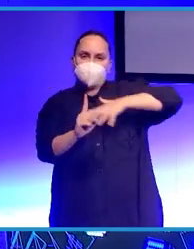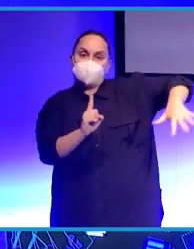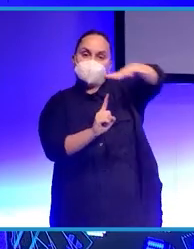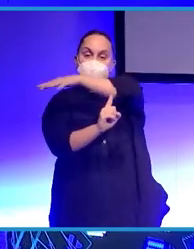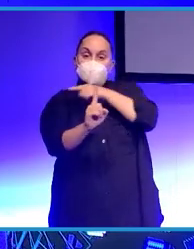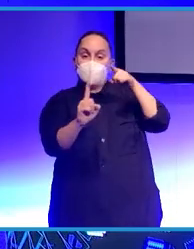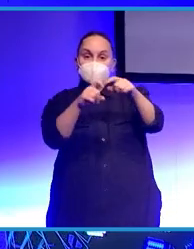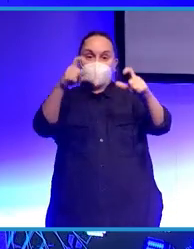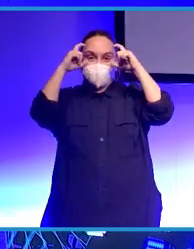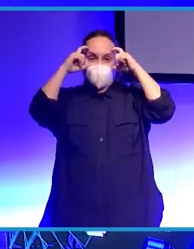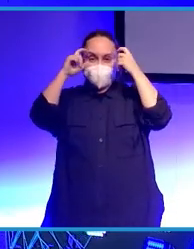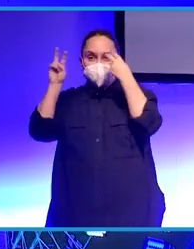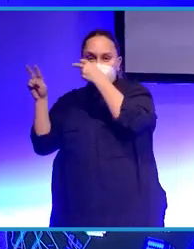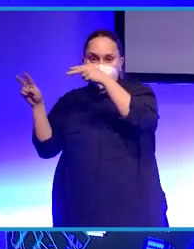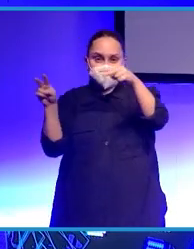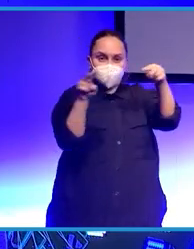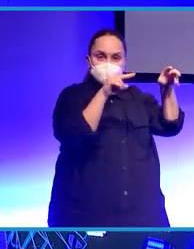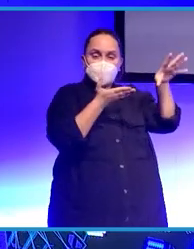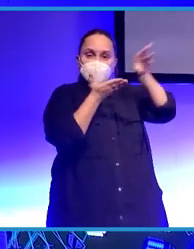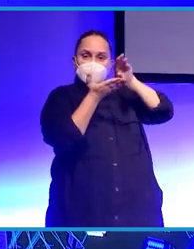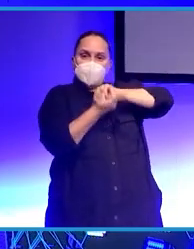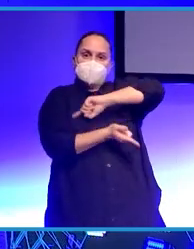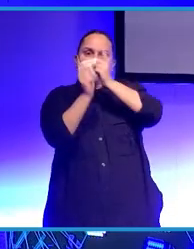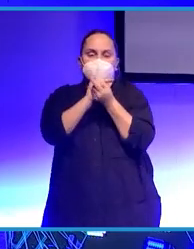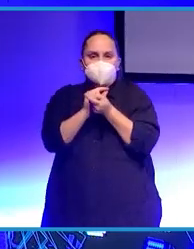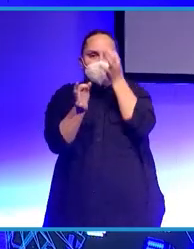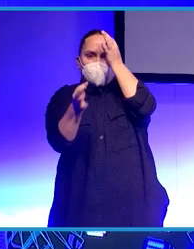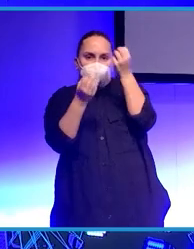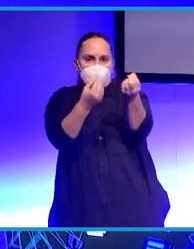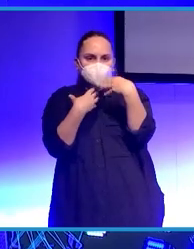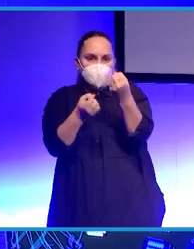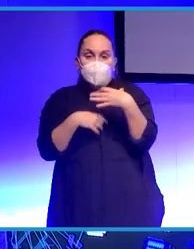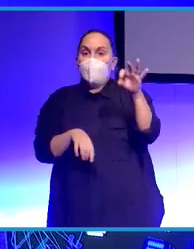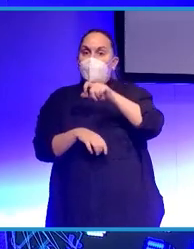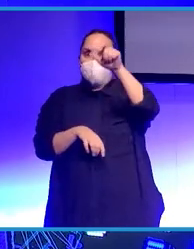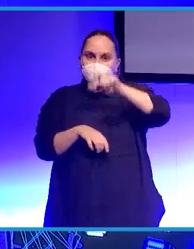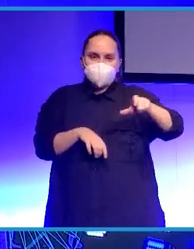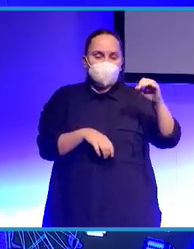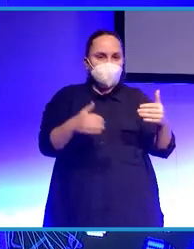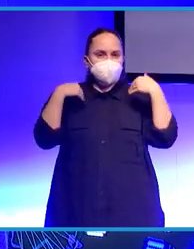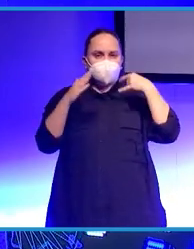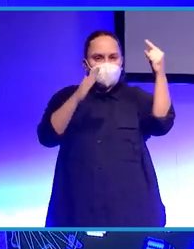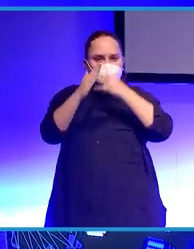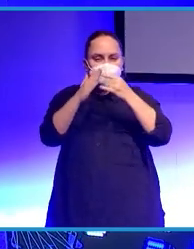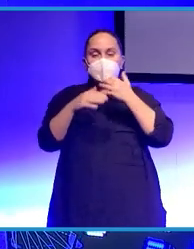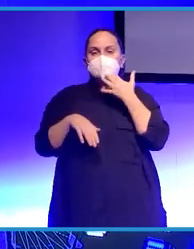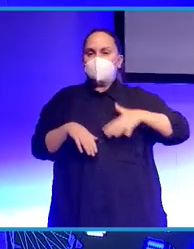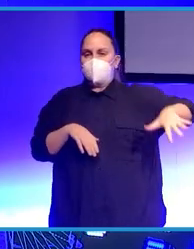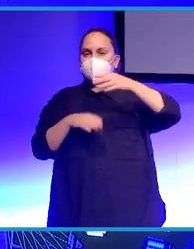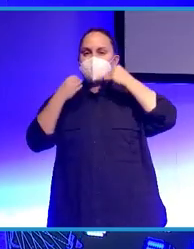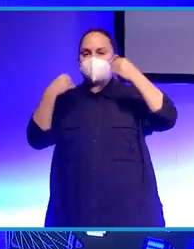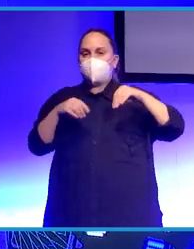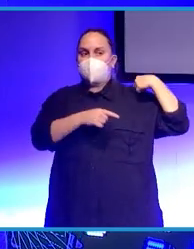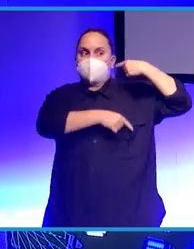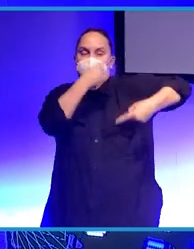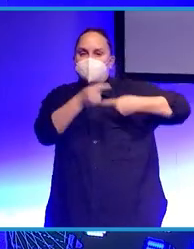real y traducirlo a datos estamos hablando de gente que por ejemplo va a tener que escanear lugares históricos del mundo en